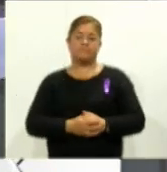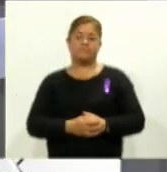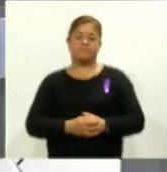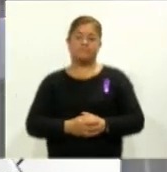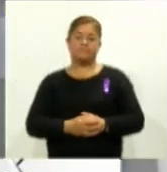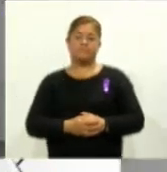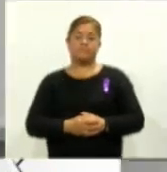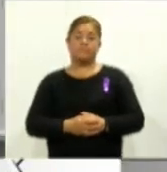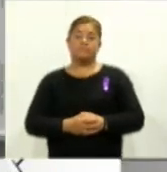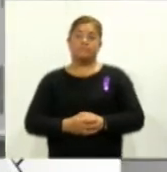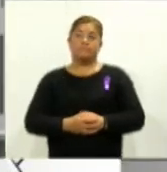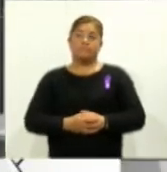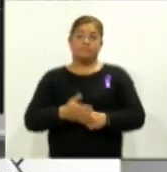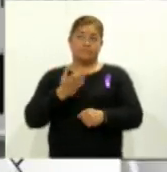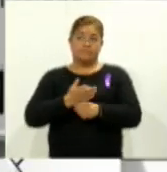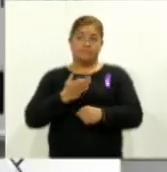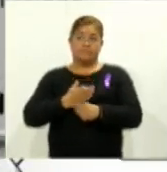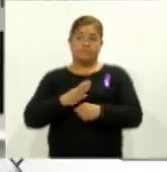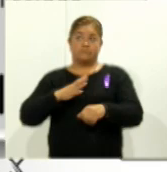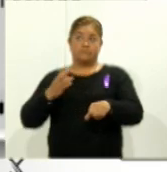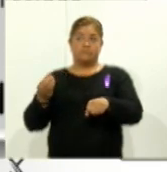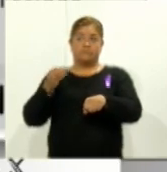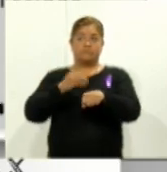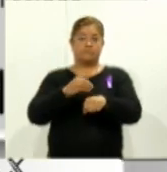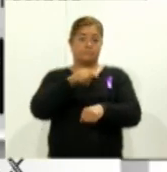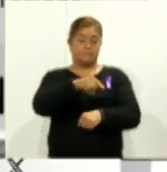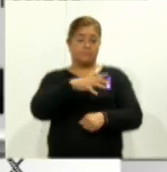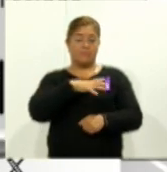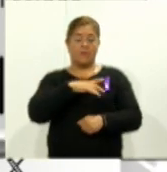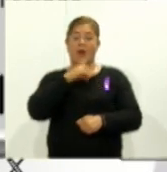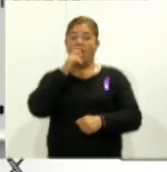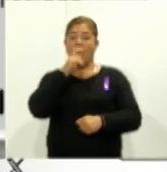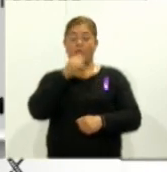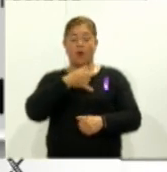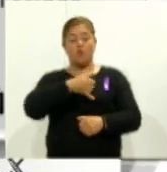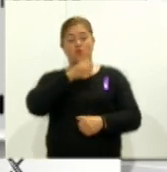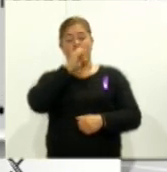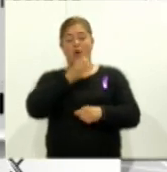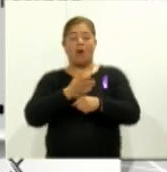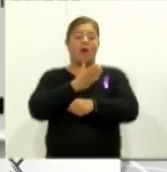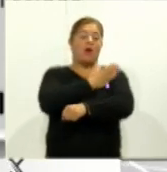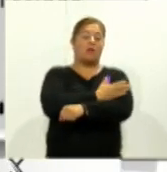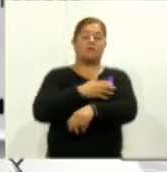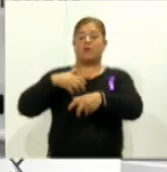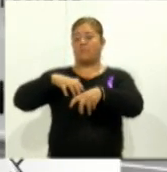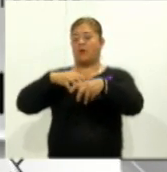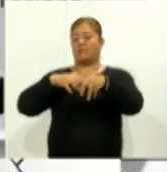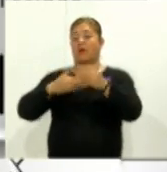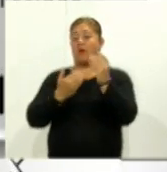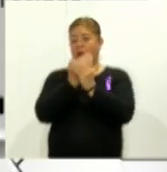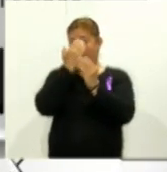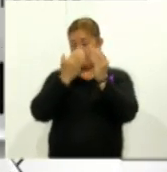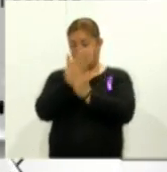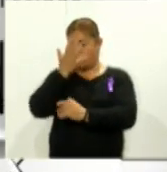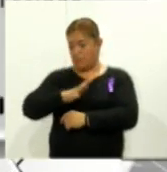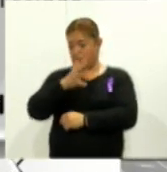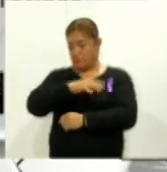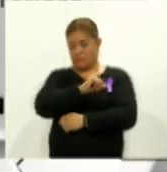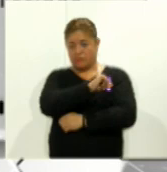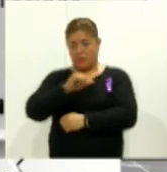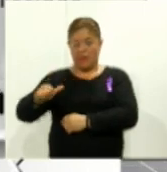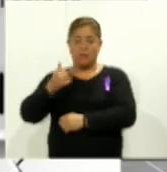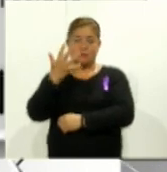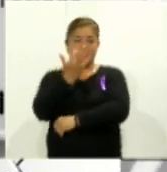Durante esta jornada implementamos un operativo de hidratación previo a la marcha, desde las 10 de la mañana hasta las